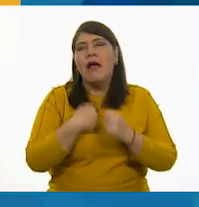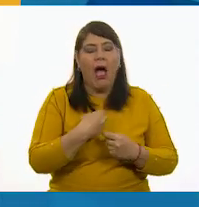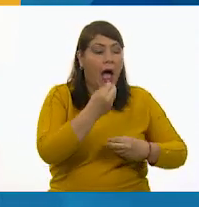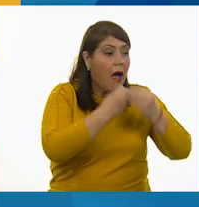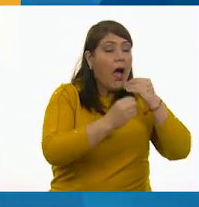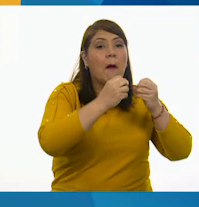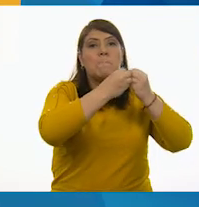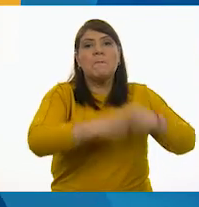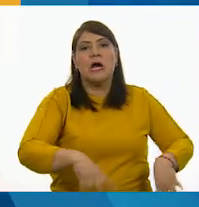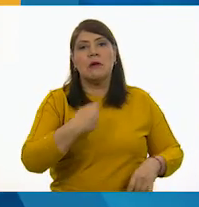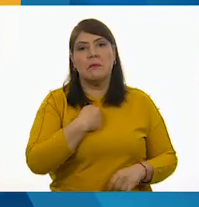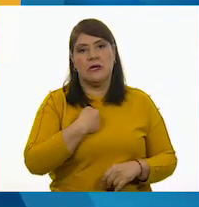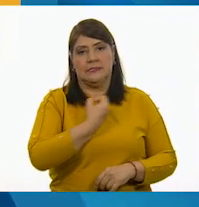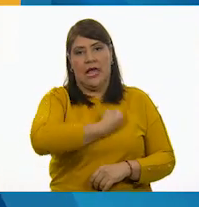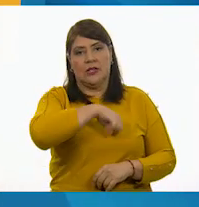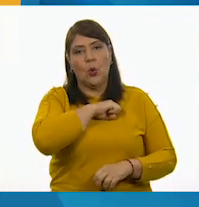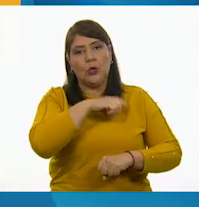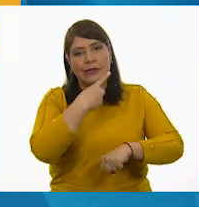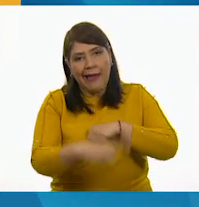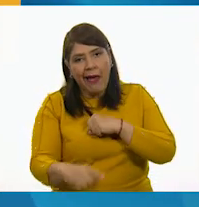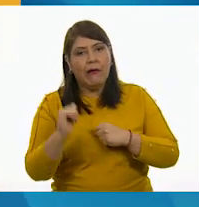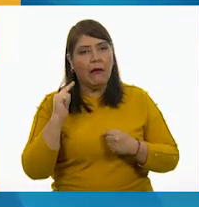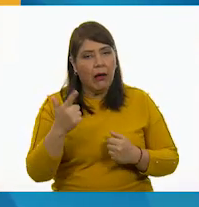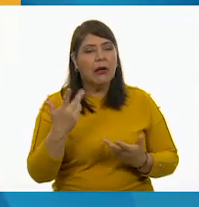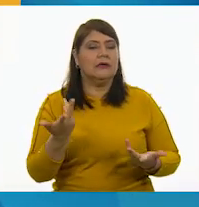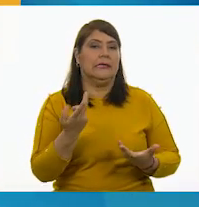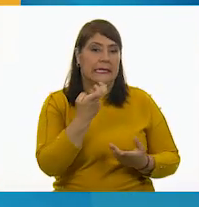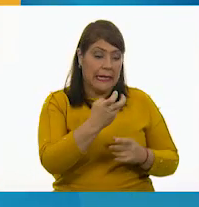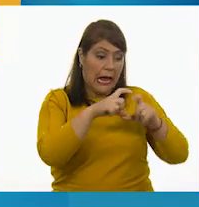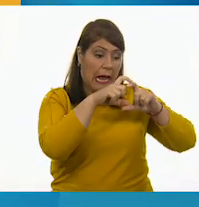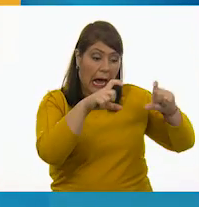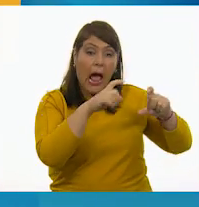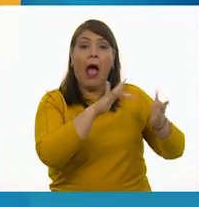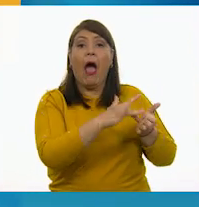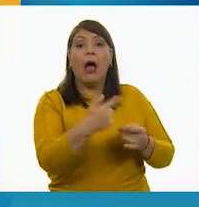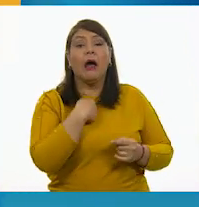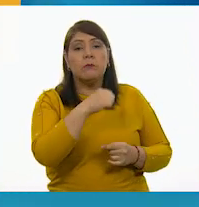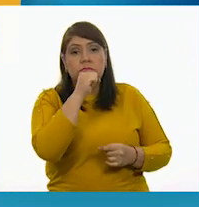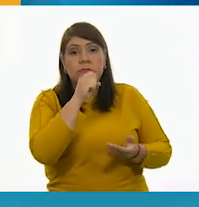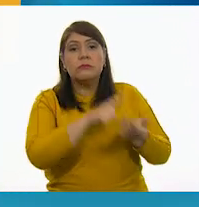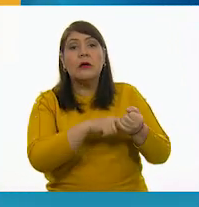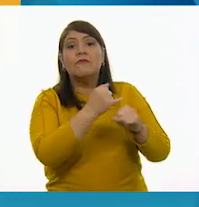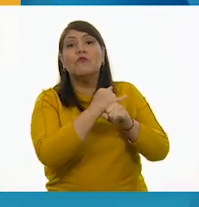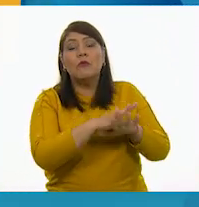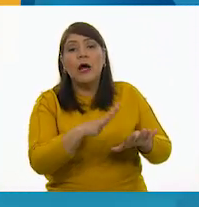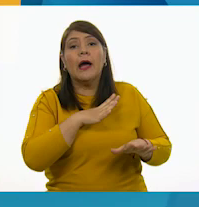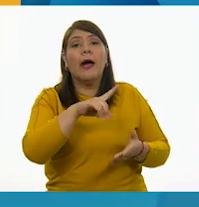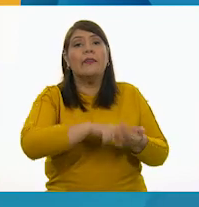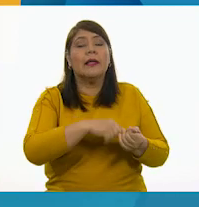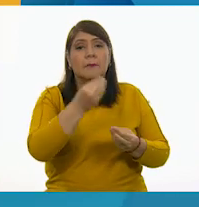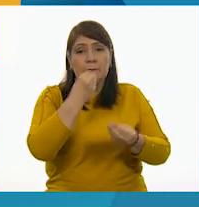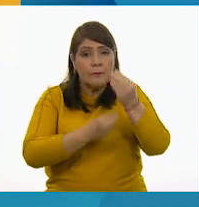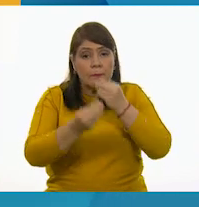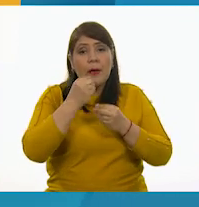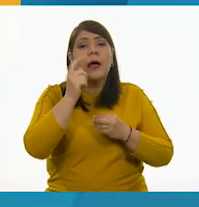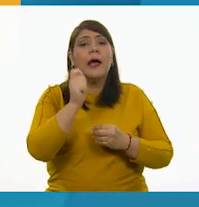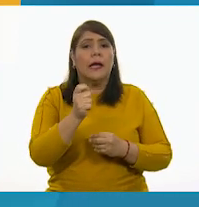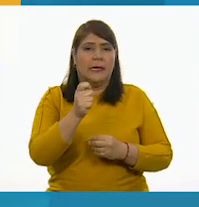afectar tu salud. Ese es el objetivo de las etiquetas en los alimentos y se llama información nutrimental.